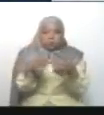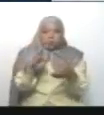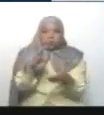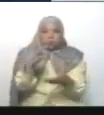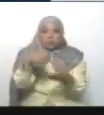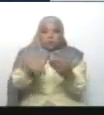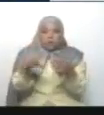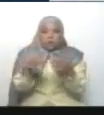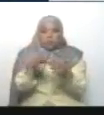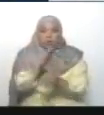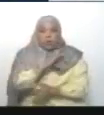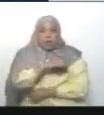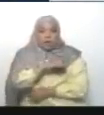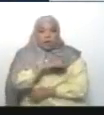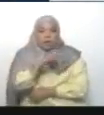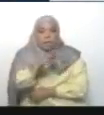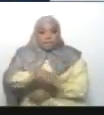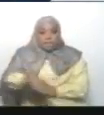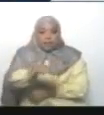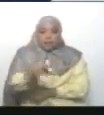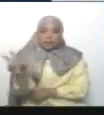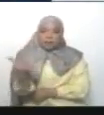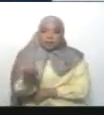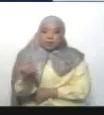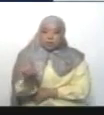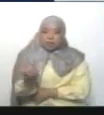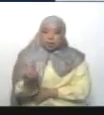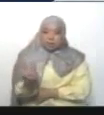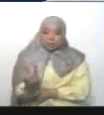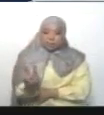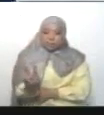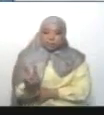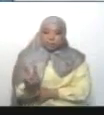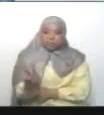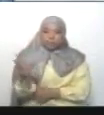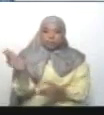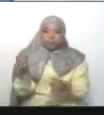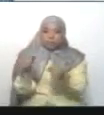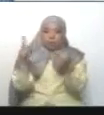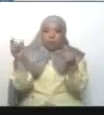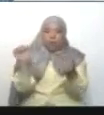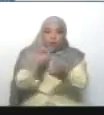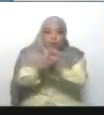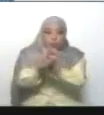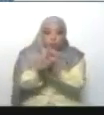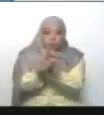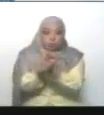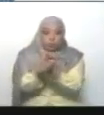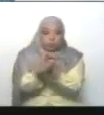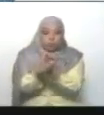sede del SEBIN en Plaza Venezuela. Fue descubierto y capturado.